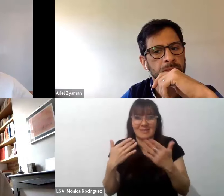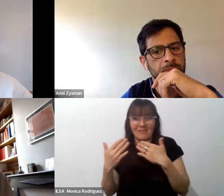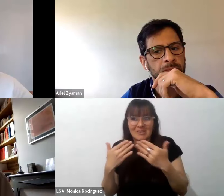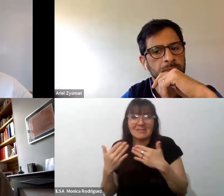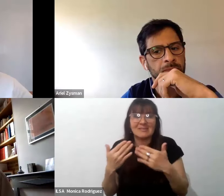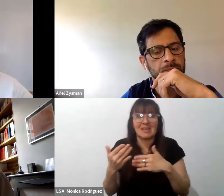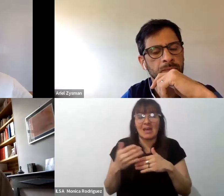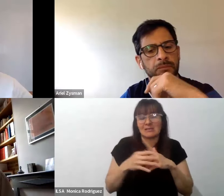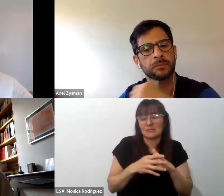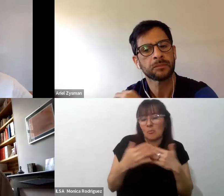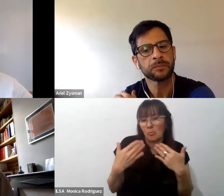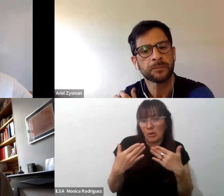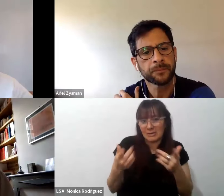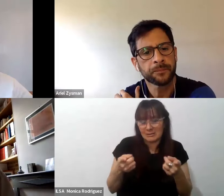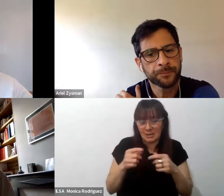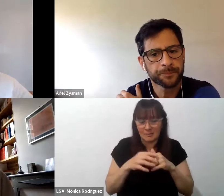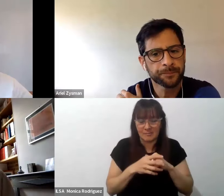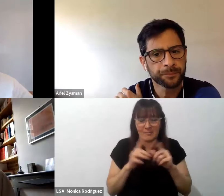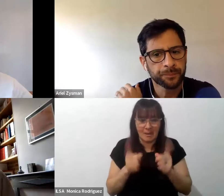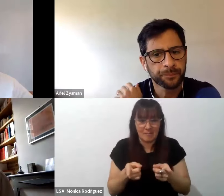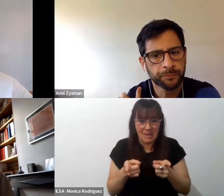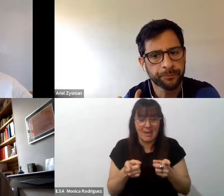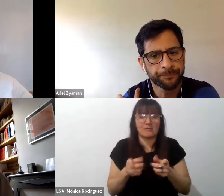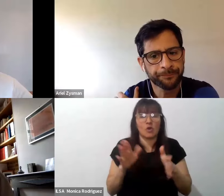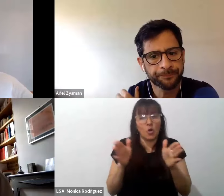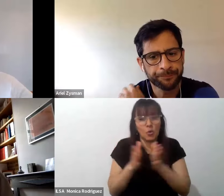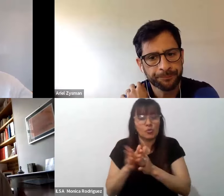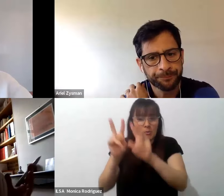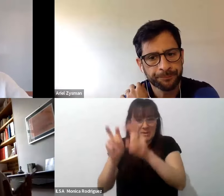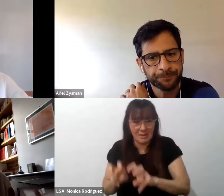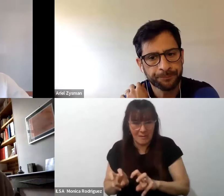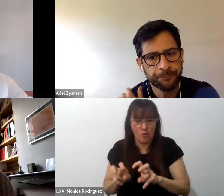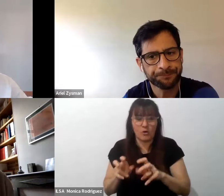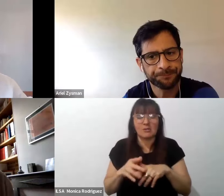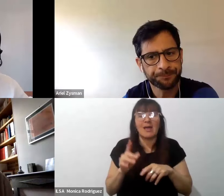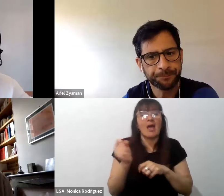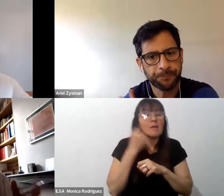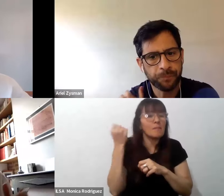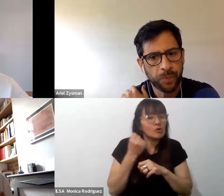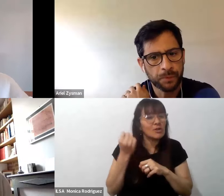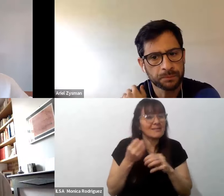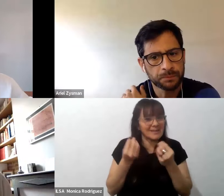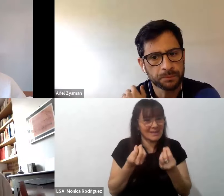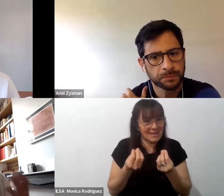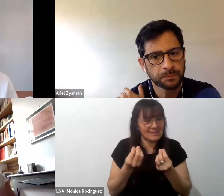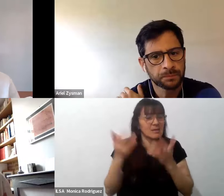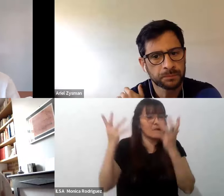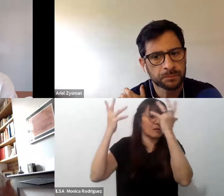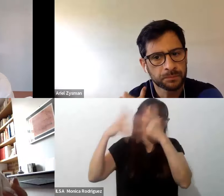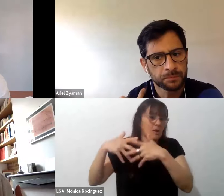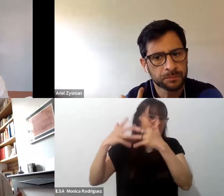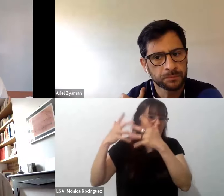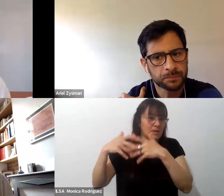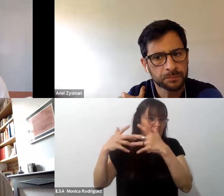direccionadas con los investigadores lo importante es la reflexividad